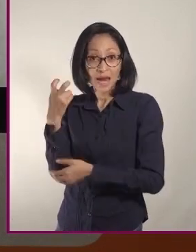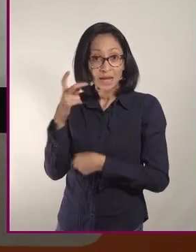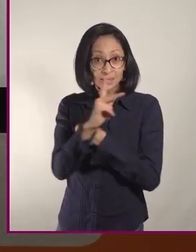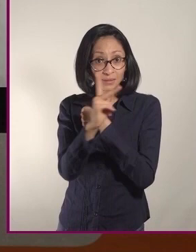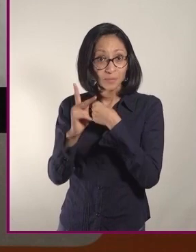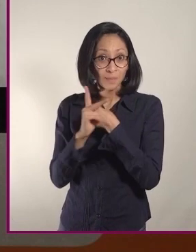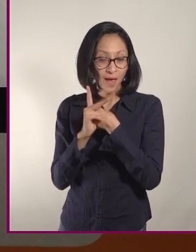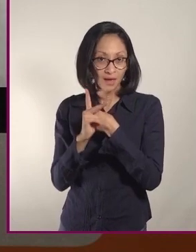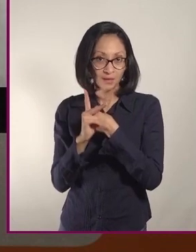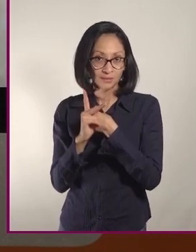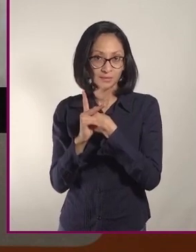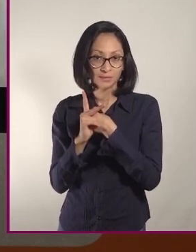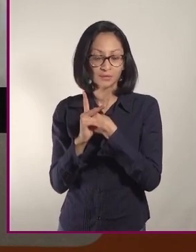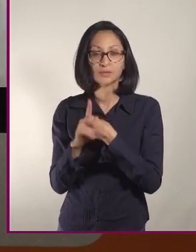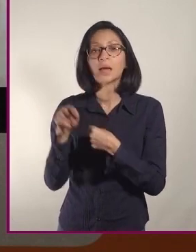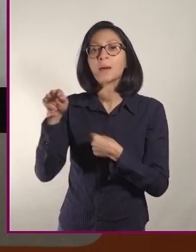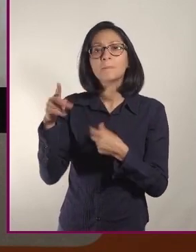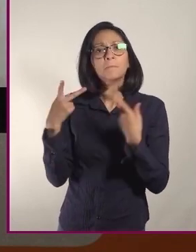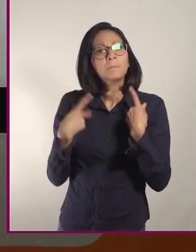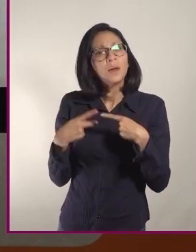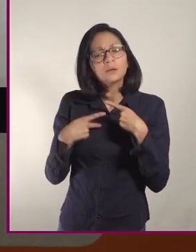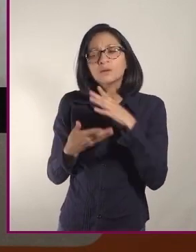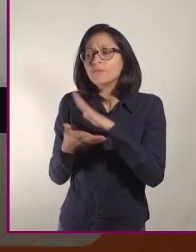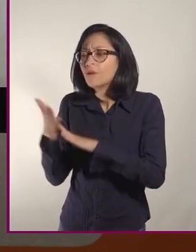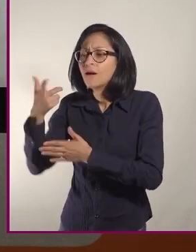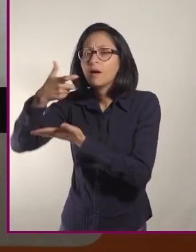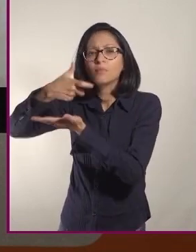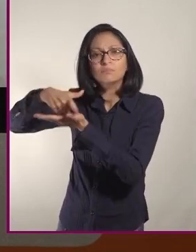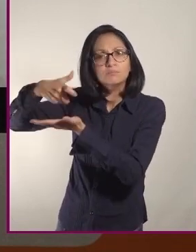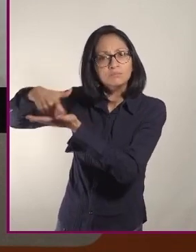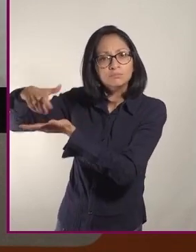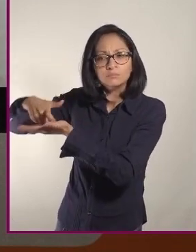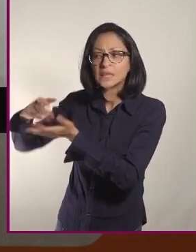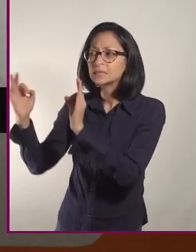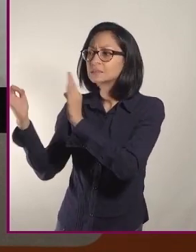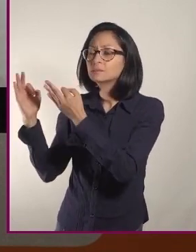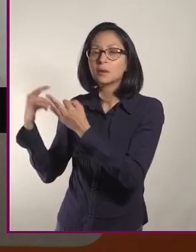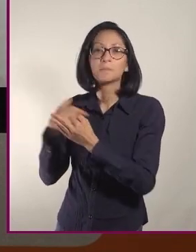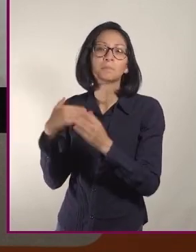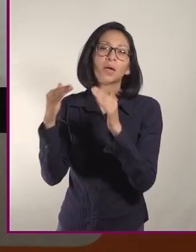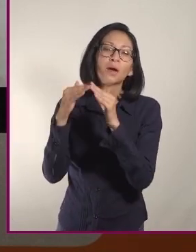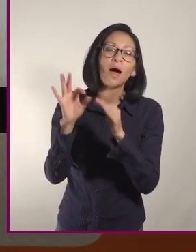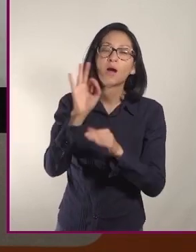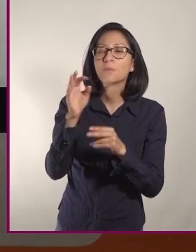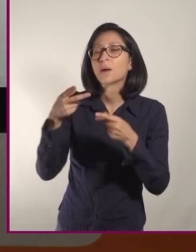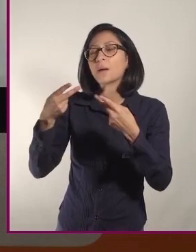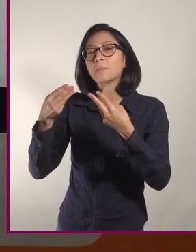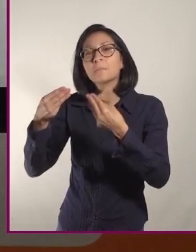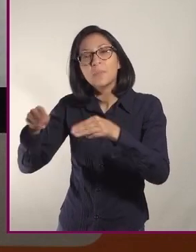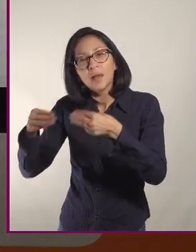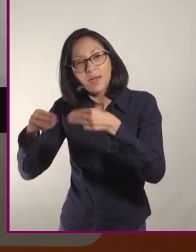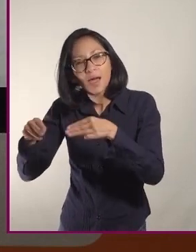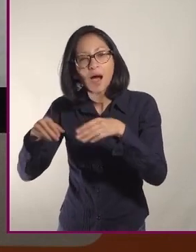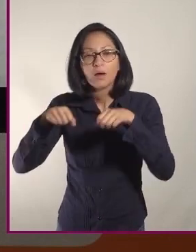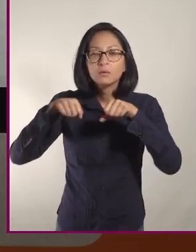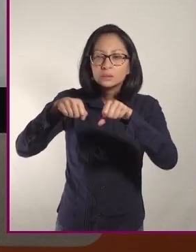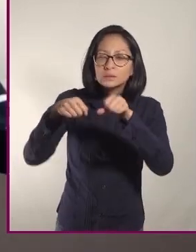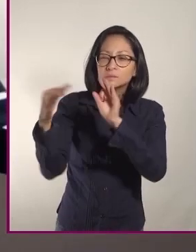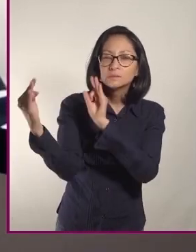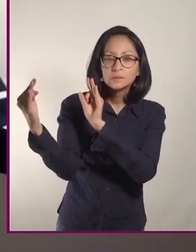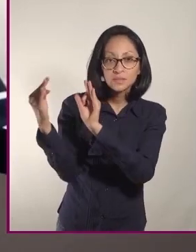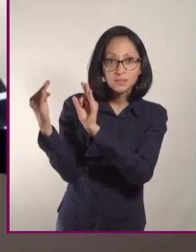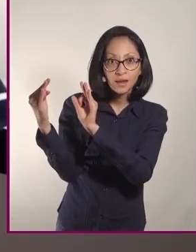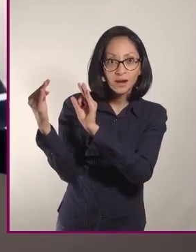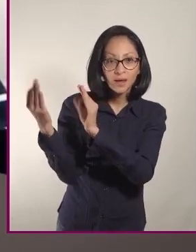o en los países del Mediterráneo, la gente va a comprar sus alimentos cerca de ellos, en mercados o en supermercados que les queden cerca,